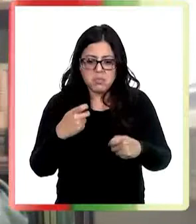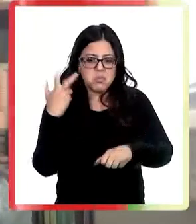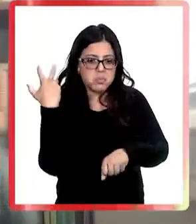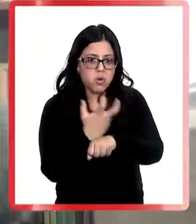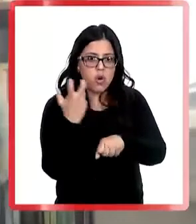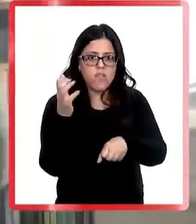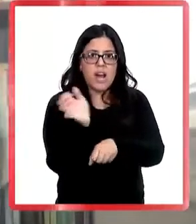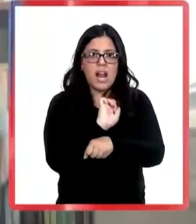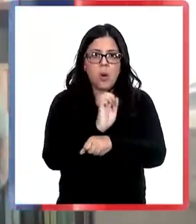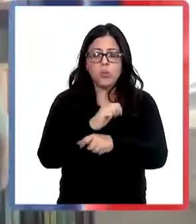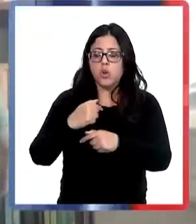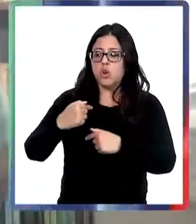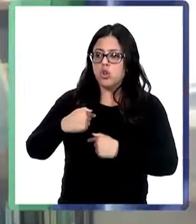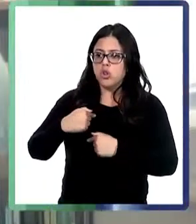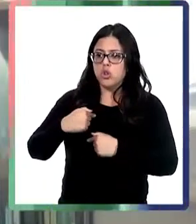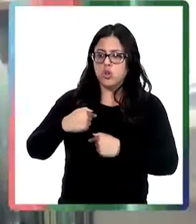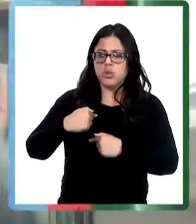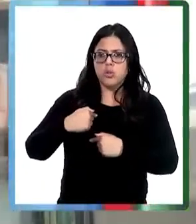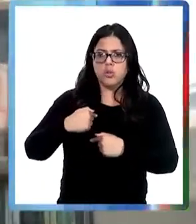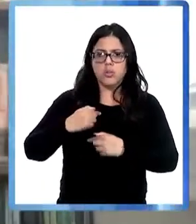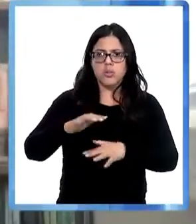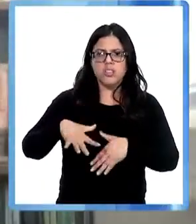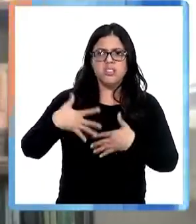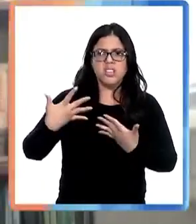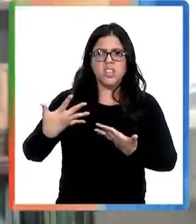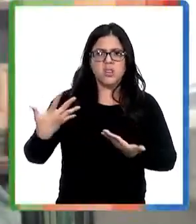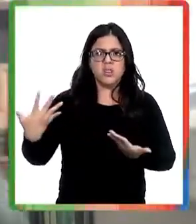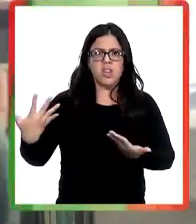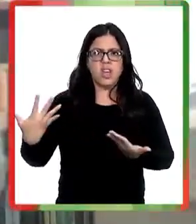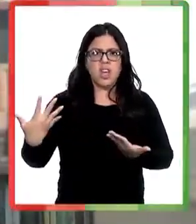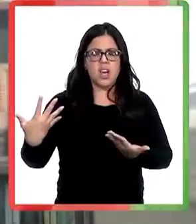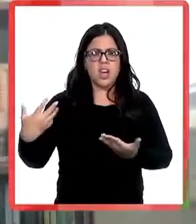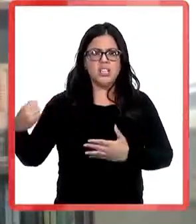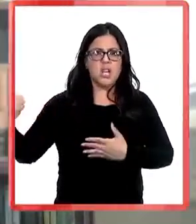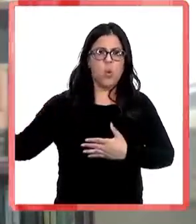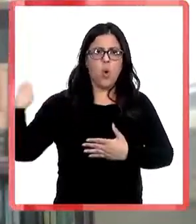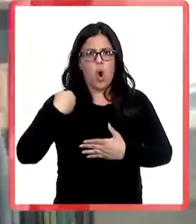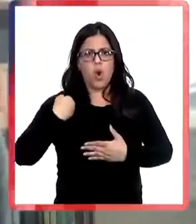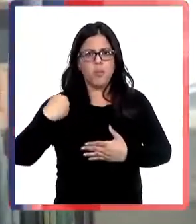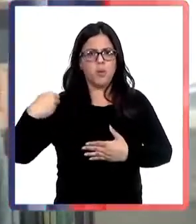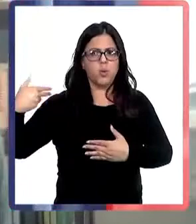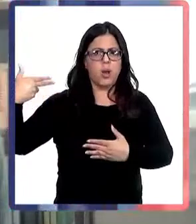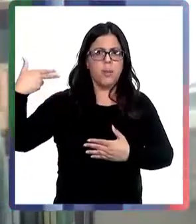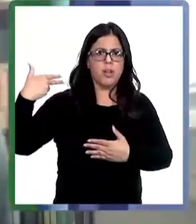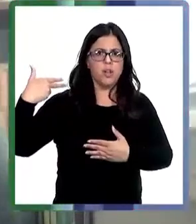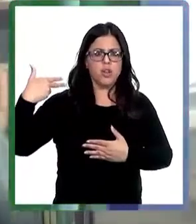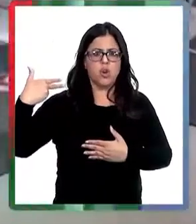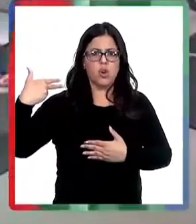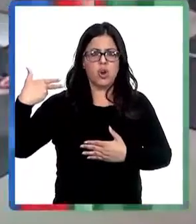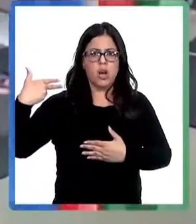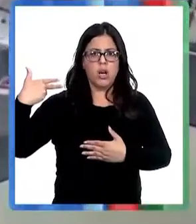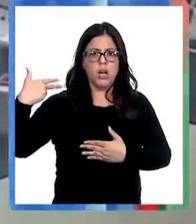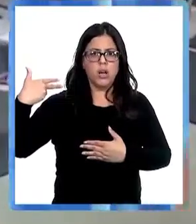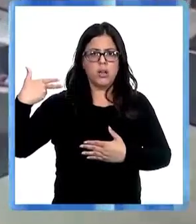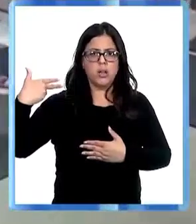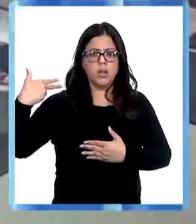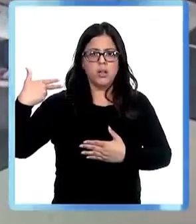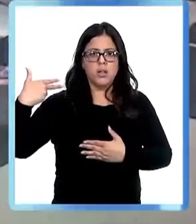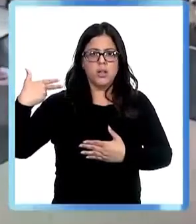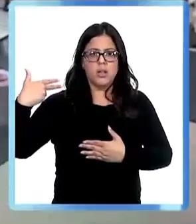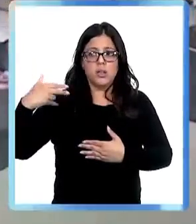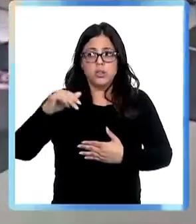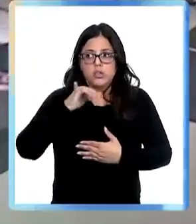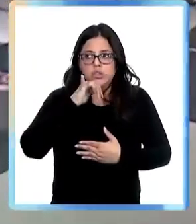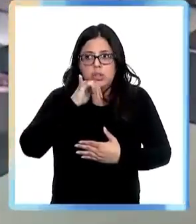izquierdo y una pistola bastante, no sé qué calibre, pero era una pistola bien grande. Todo fue